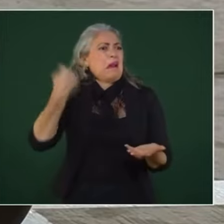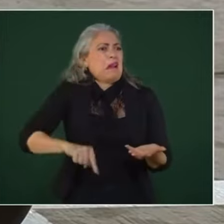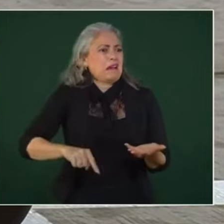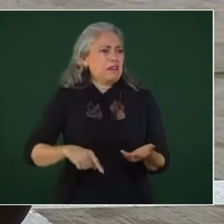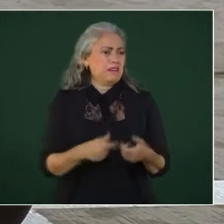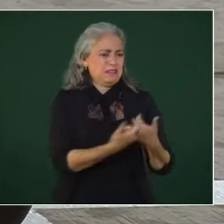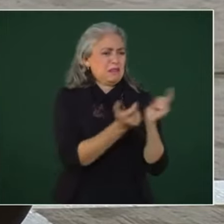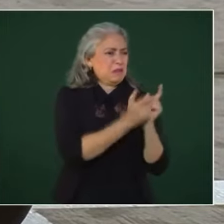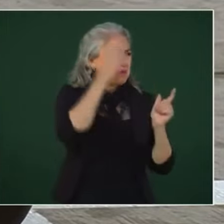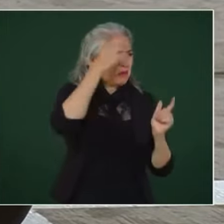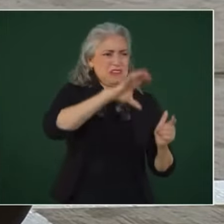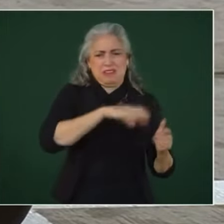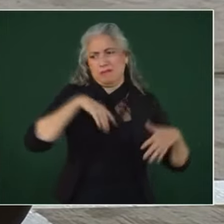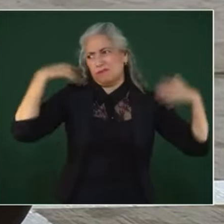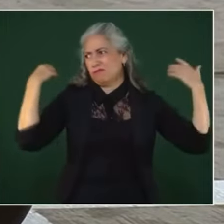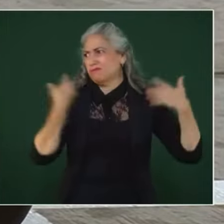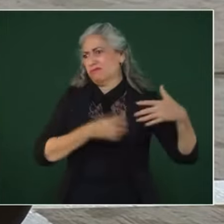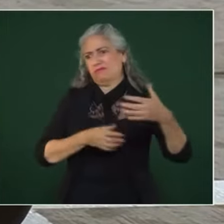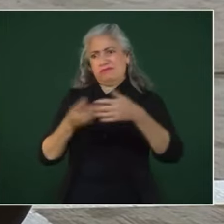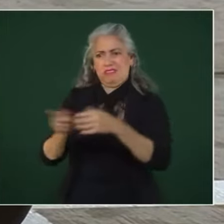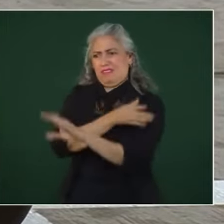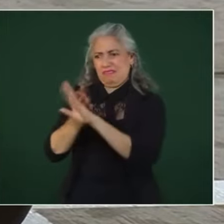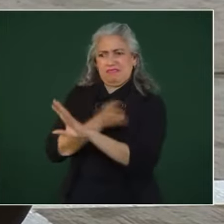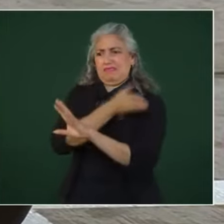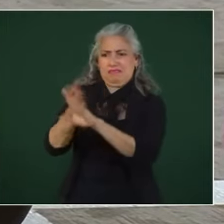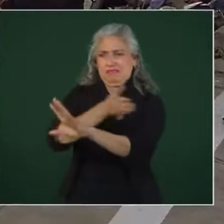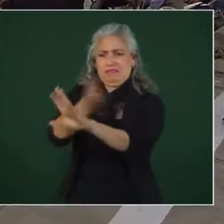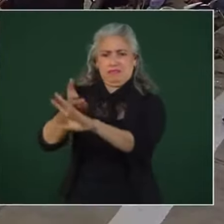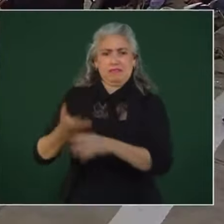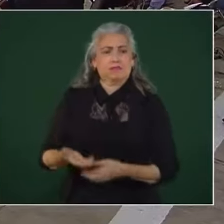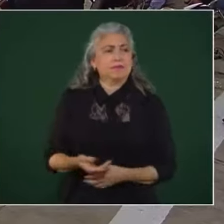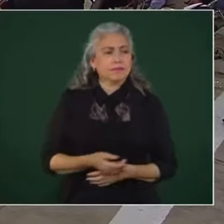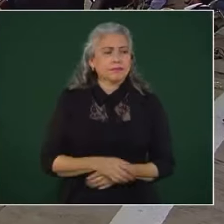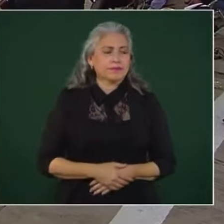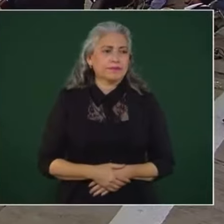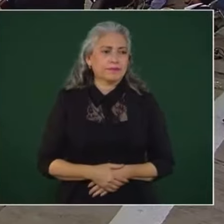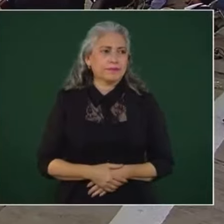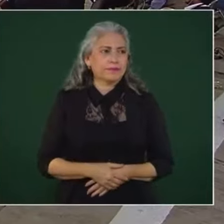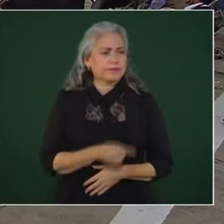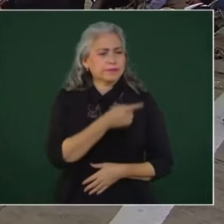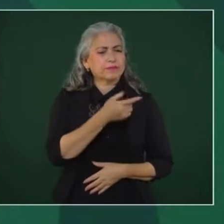la delincuencia está con todo, enfrentándose, azotando a dos comunidades? Pues es que